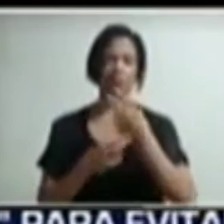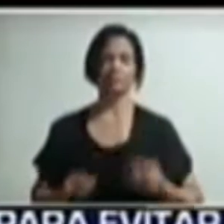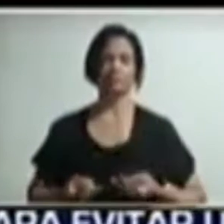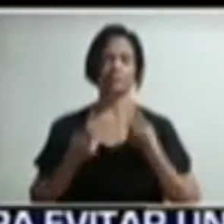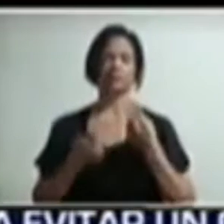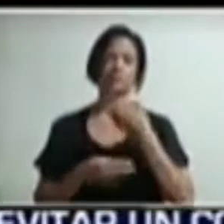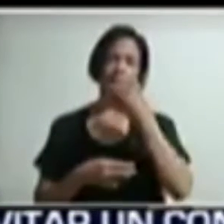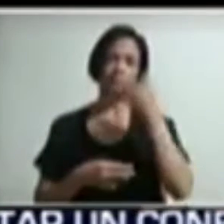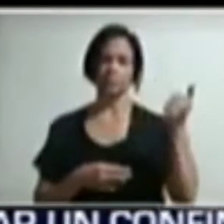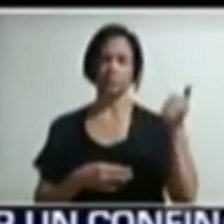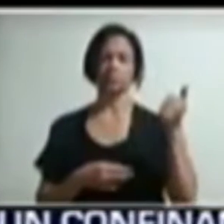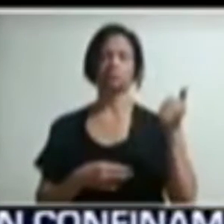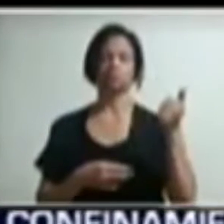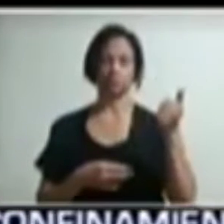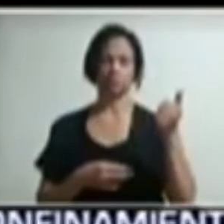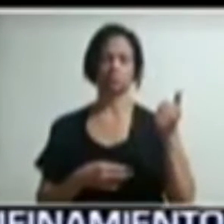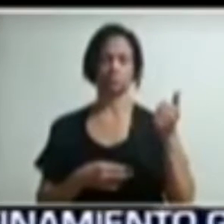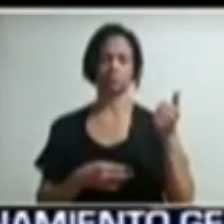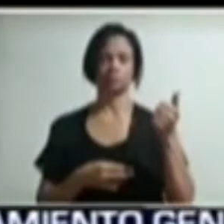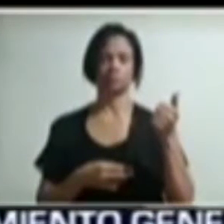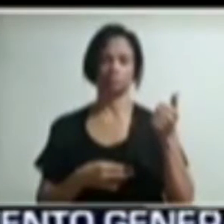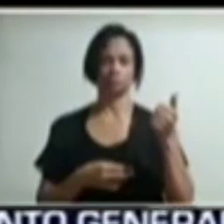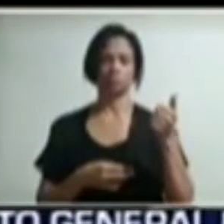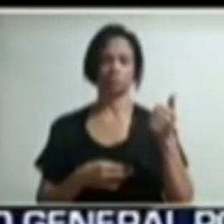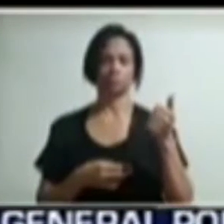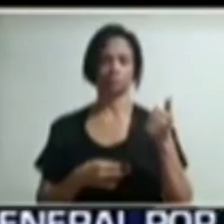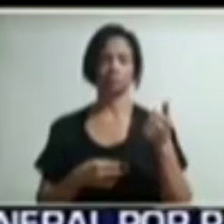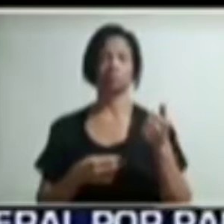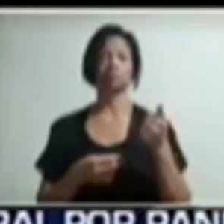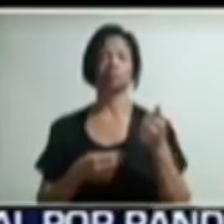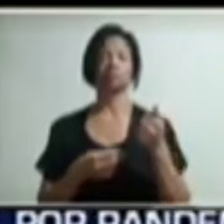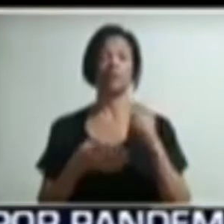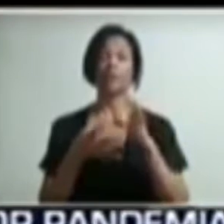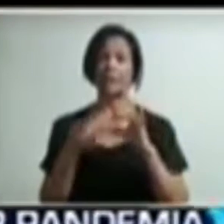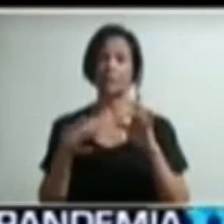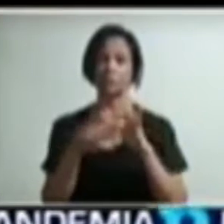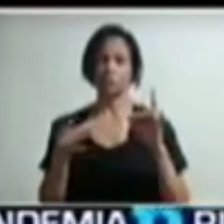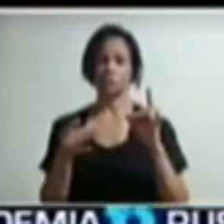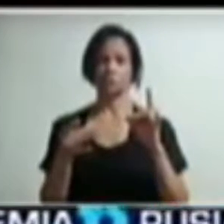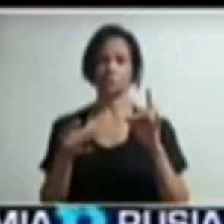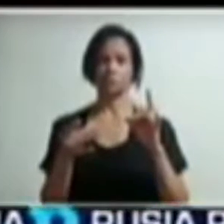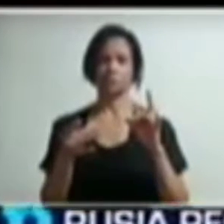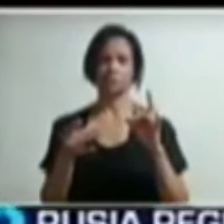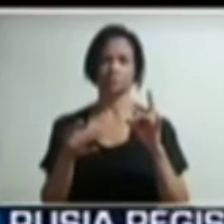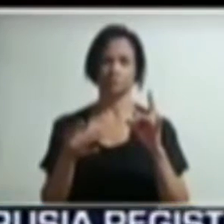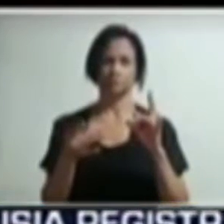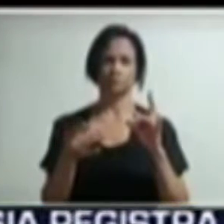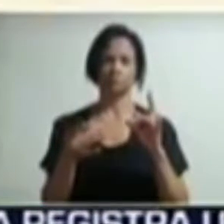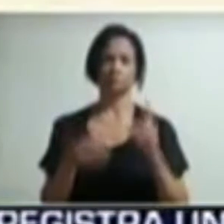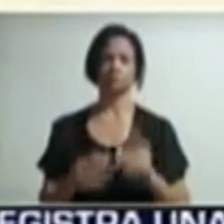condiciones. Vámonos con Goidi Reyes que nos tiene este reporte.